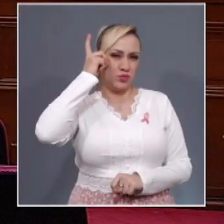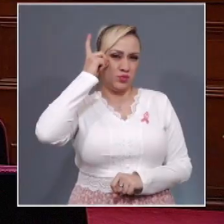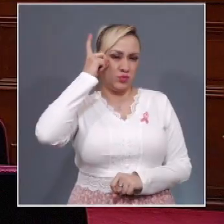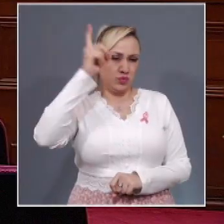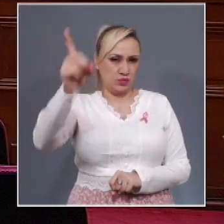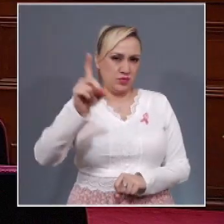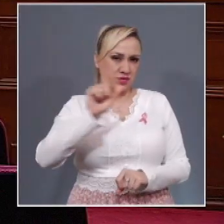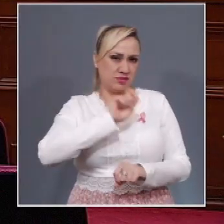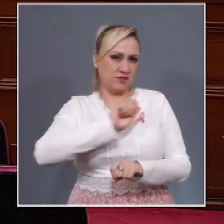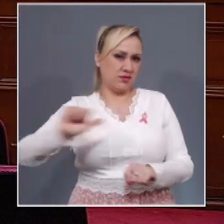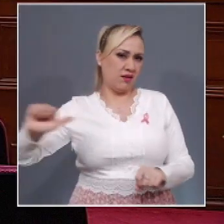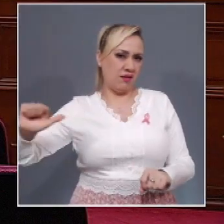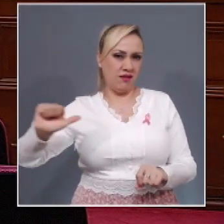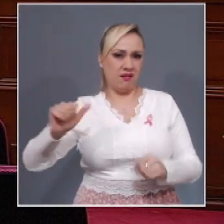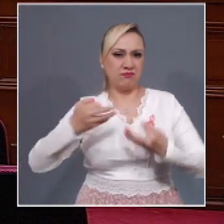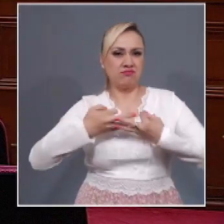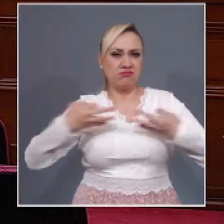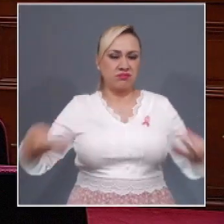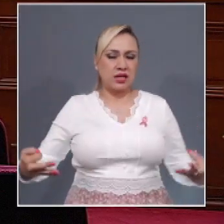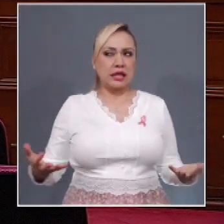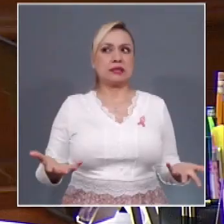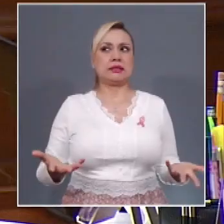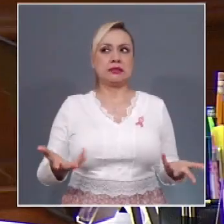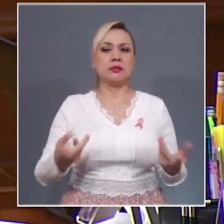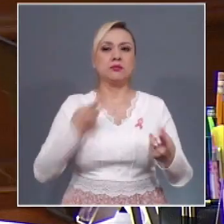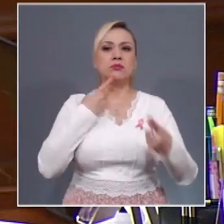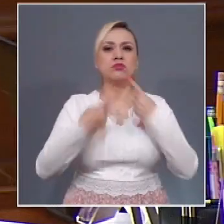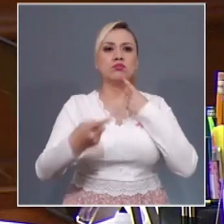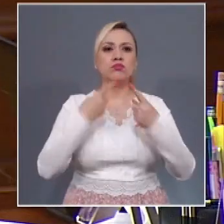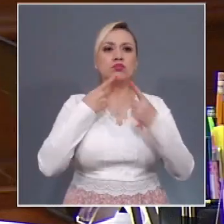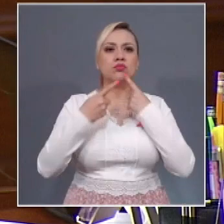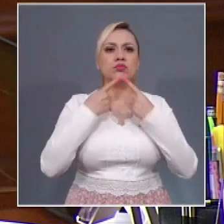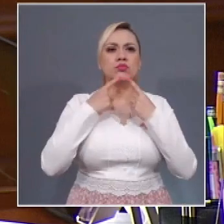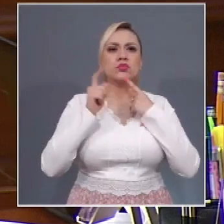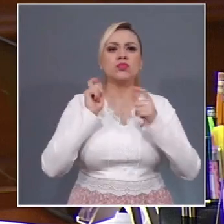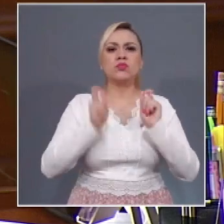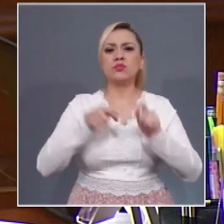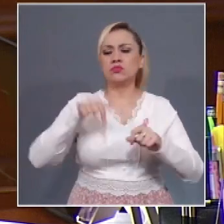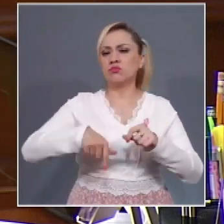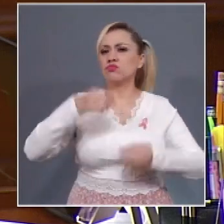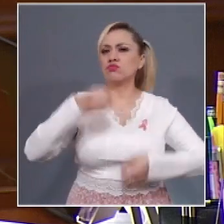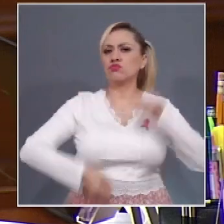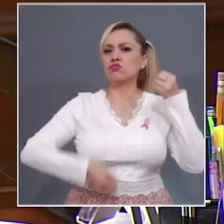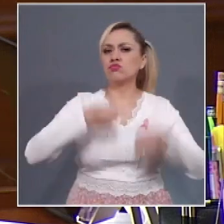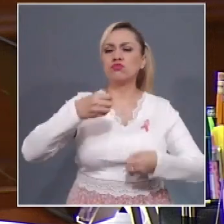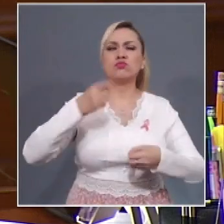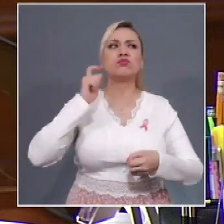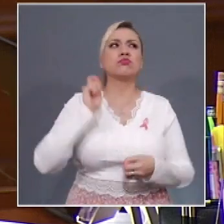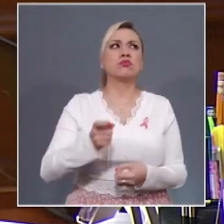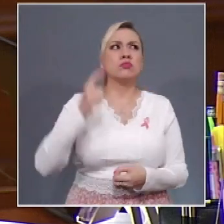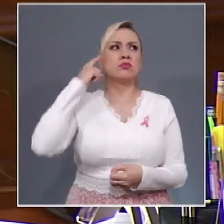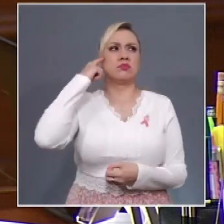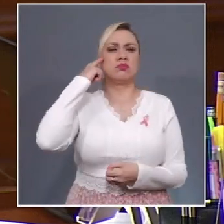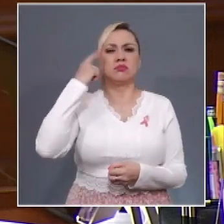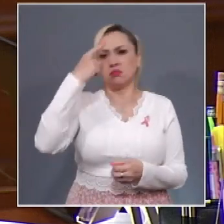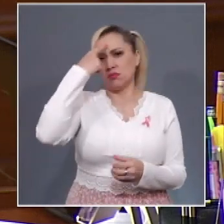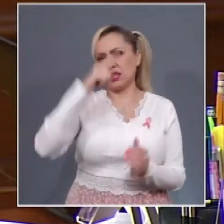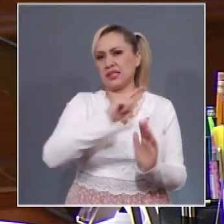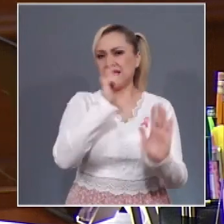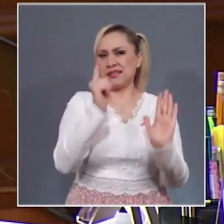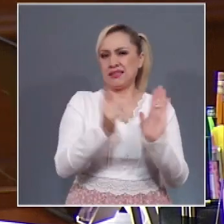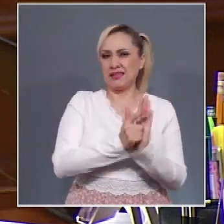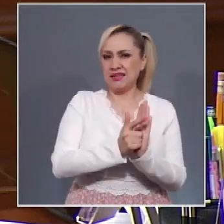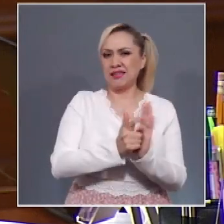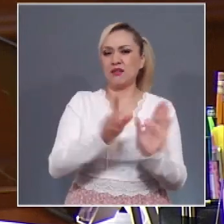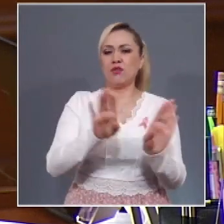En el proyecto se reiteran las consideraciones de este tribunal pleno consistentes en que la regulación de los impuestos sobre el